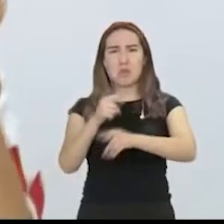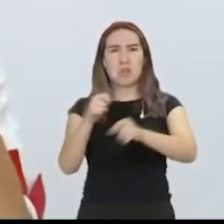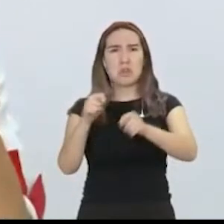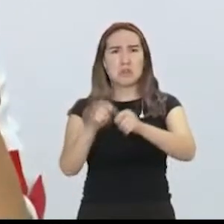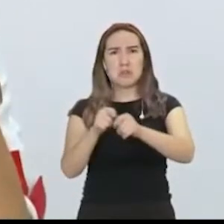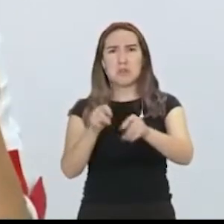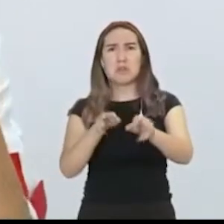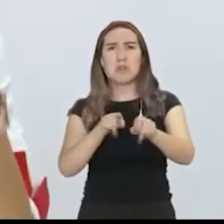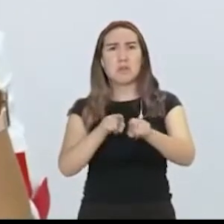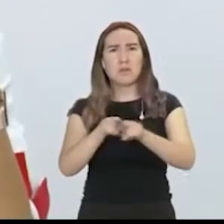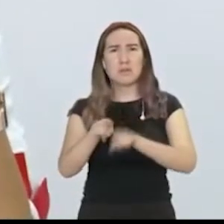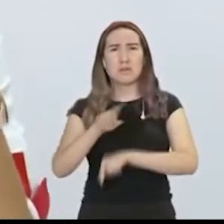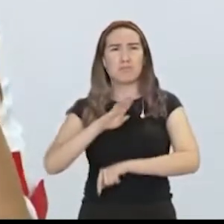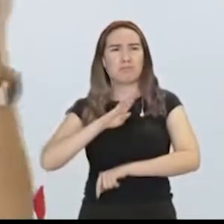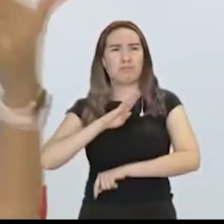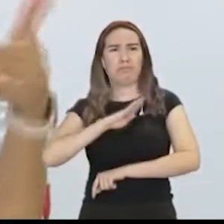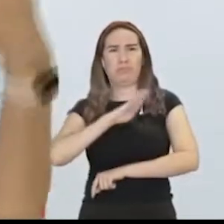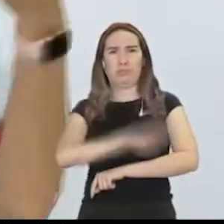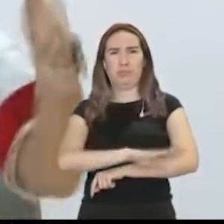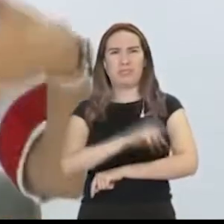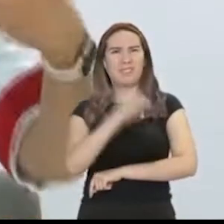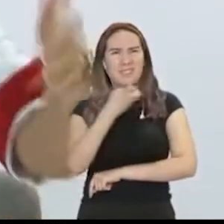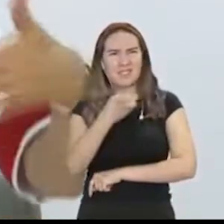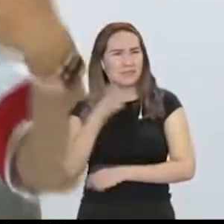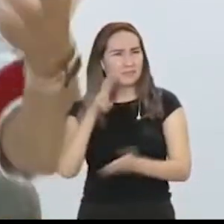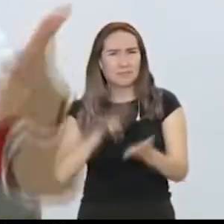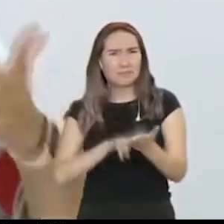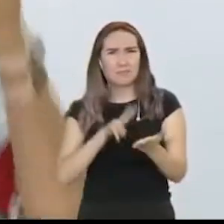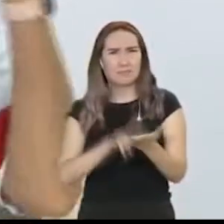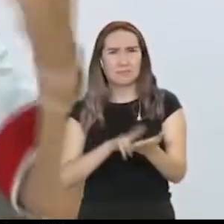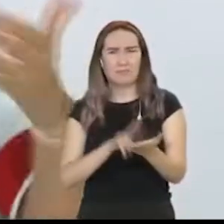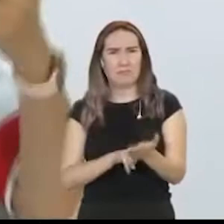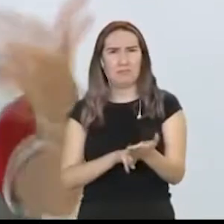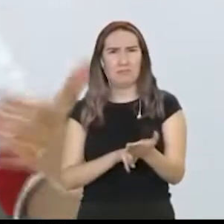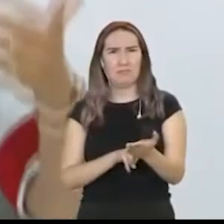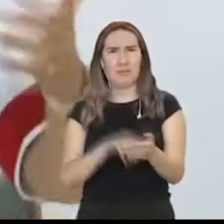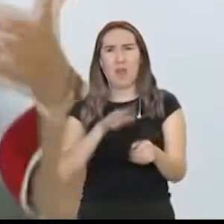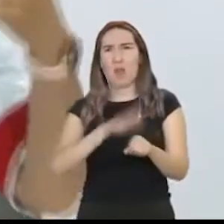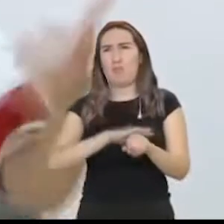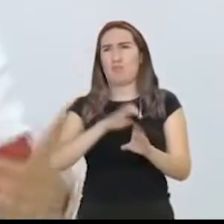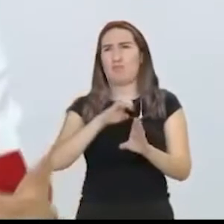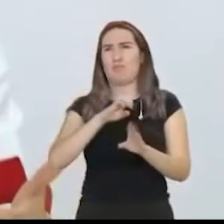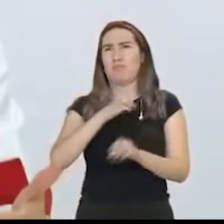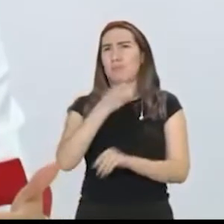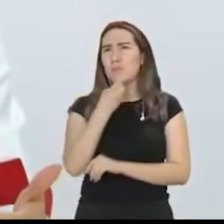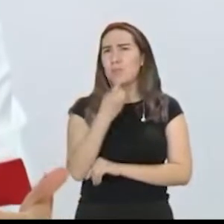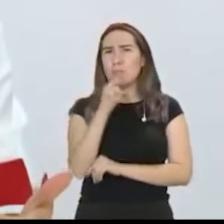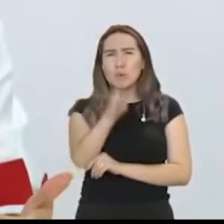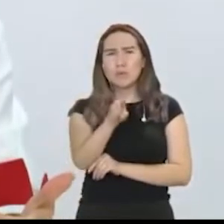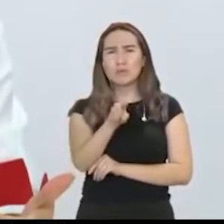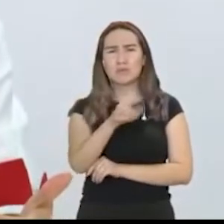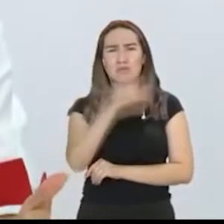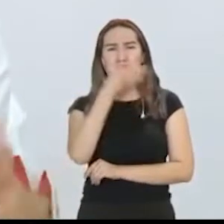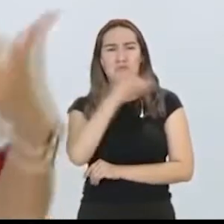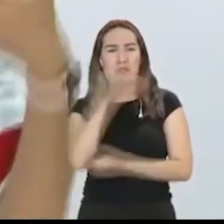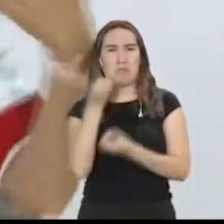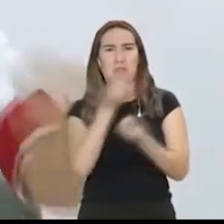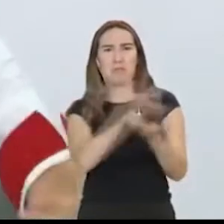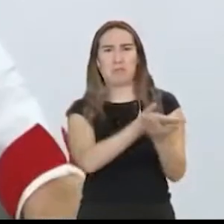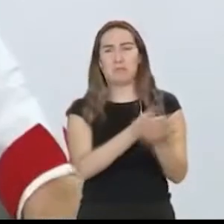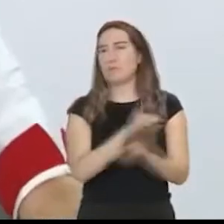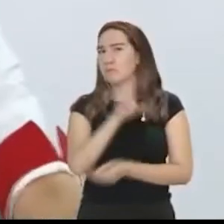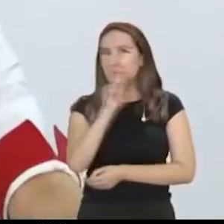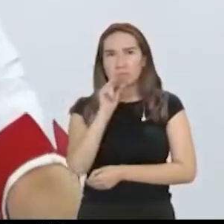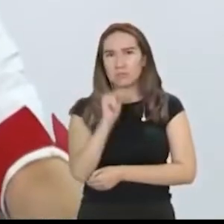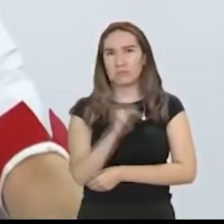ocurrió que si te enfermas, entonces ya puedes hacer una vida normal. Afuera la vida no va a ser normal. O no